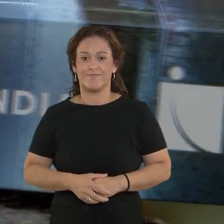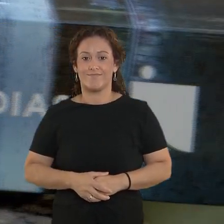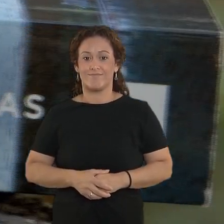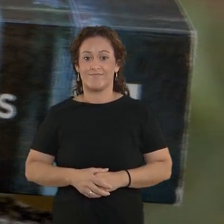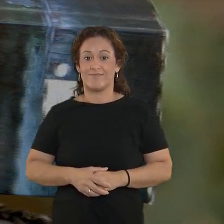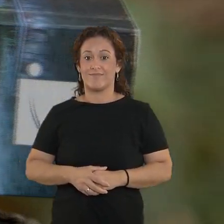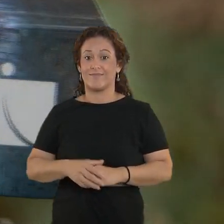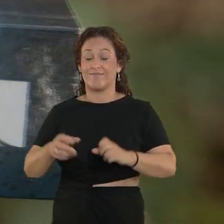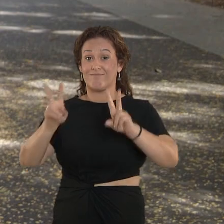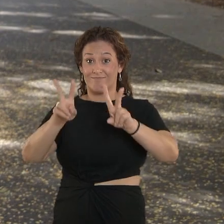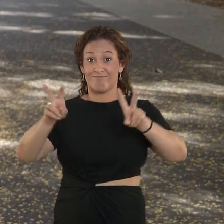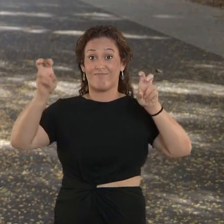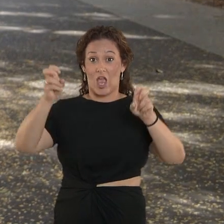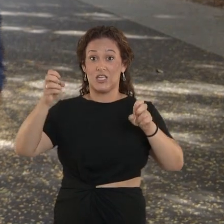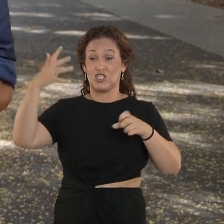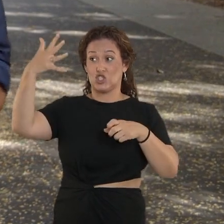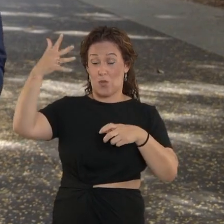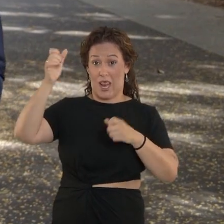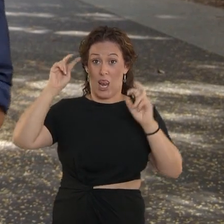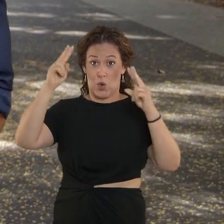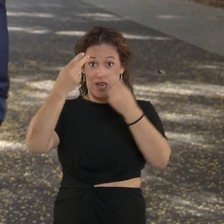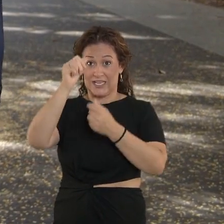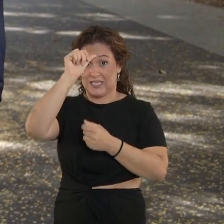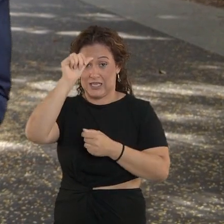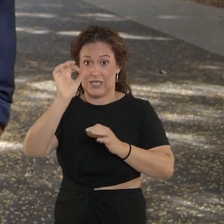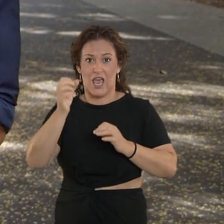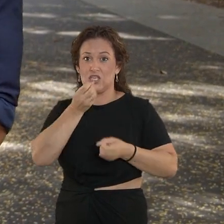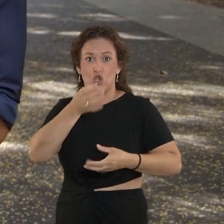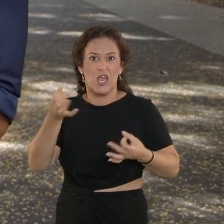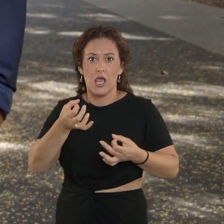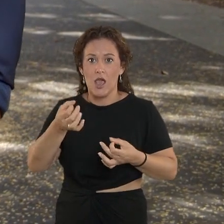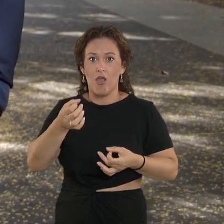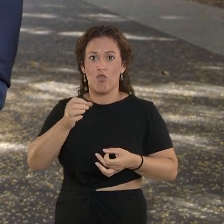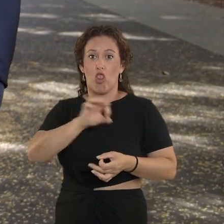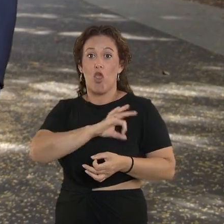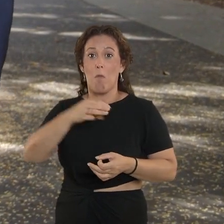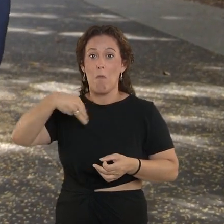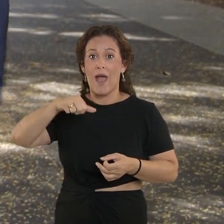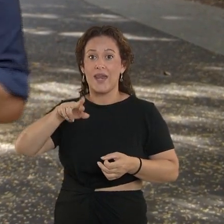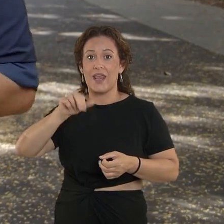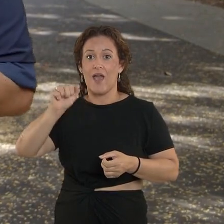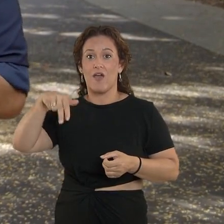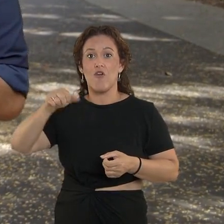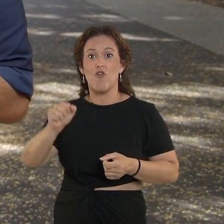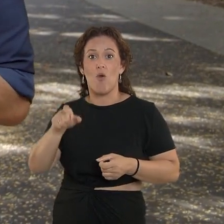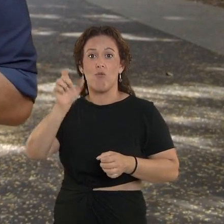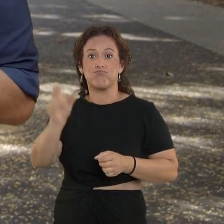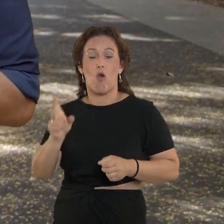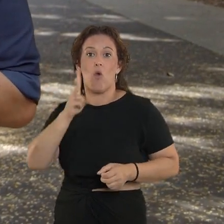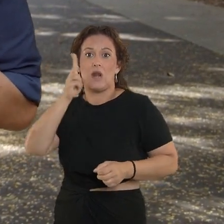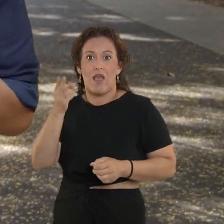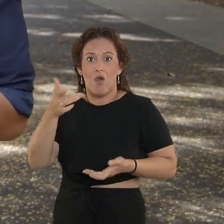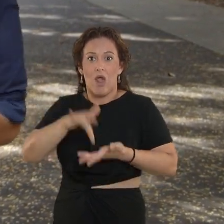A la sombra de un laurel de indias es la aventura de Don Mariano, un jubilado que se ha hecho mayor, básicamente